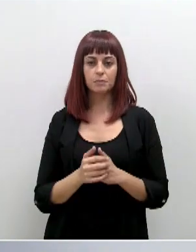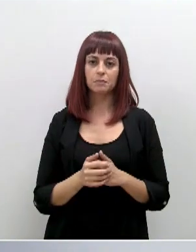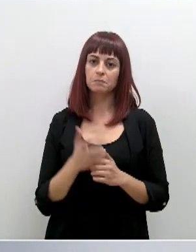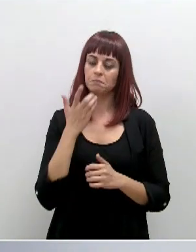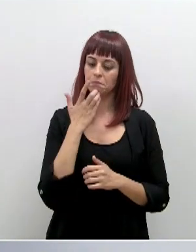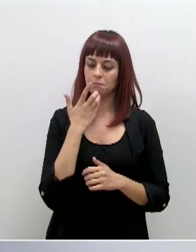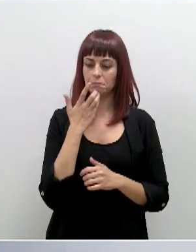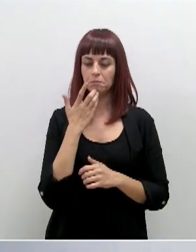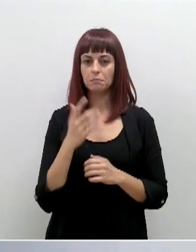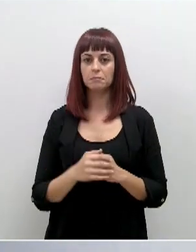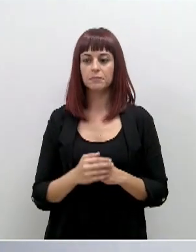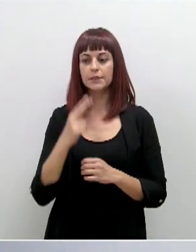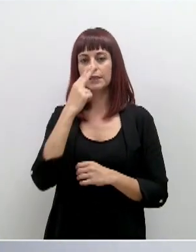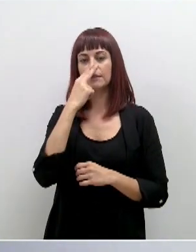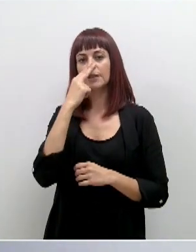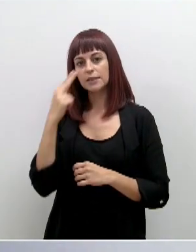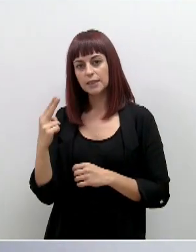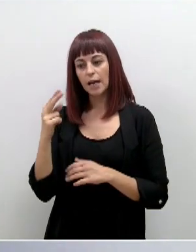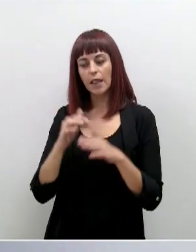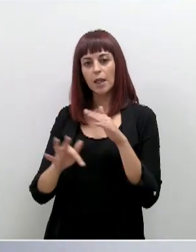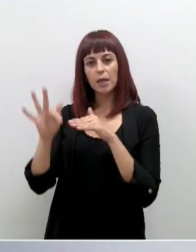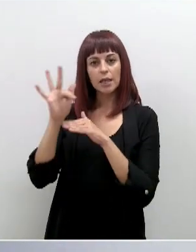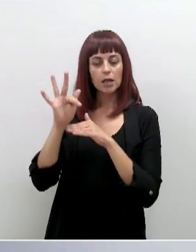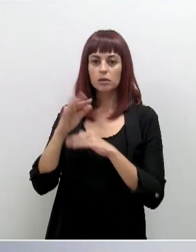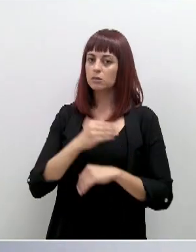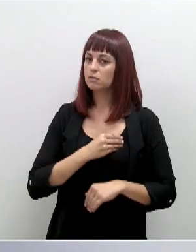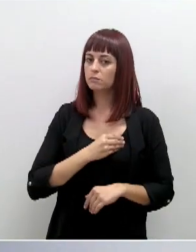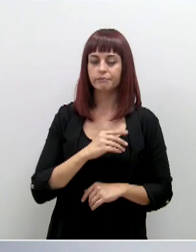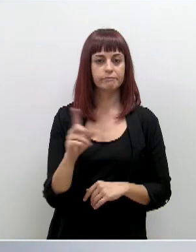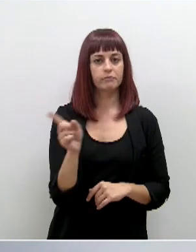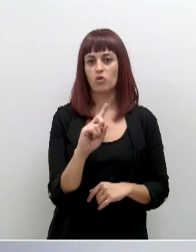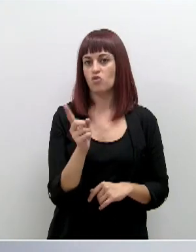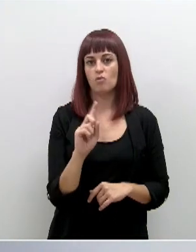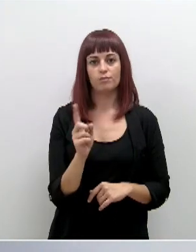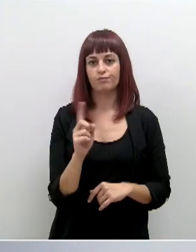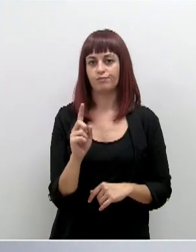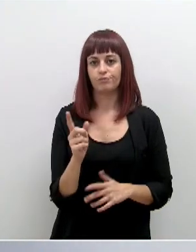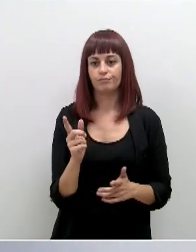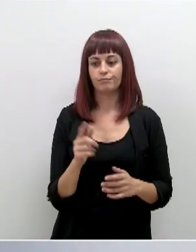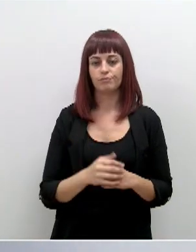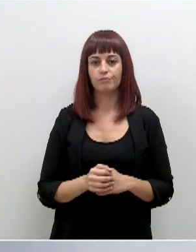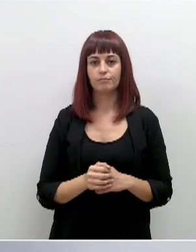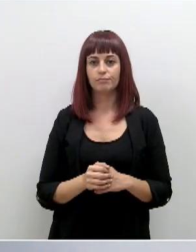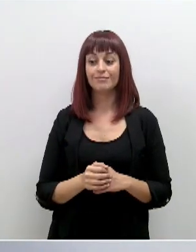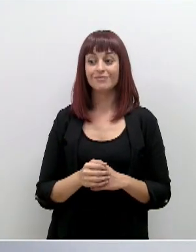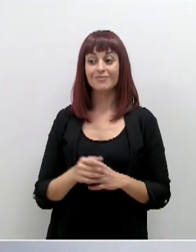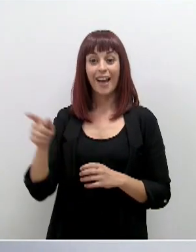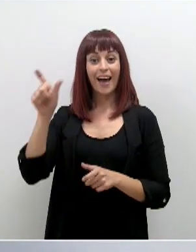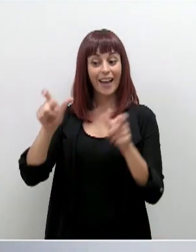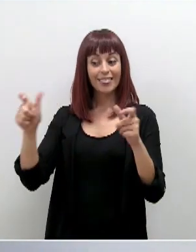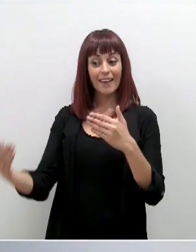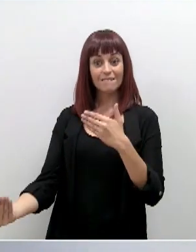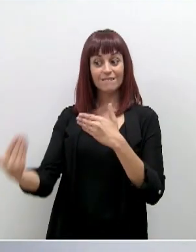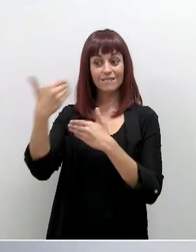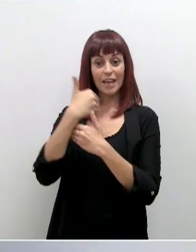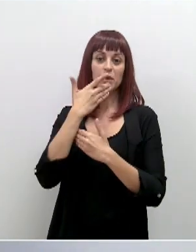para visitas a los cementerios, lamentablemente, y por lo tanto no solo es que no puedan venir a la región de Murcia, si